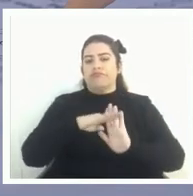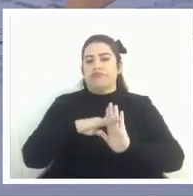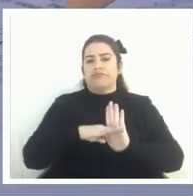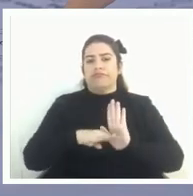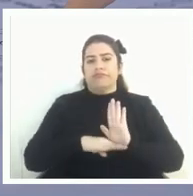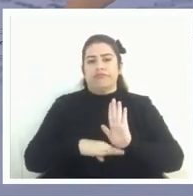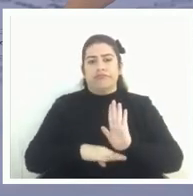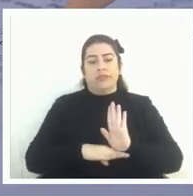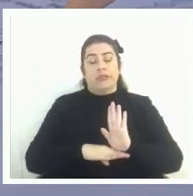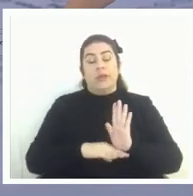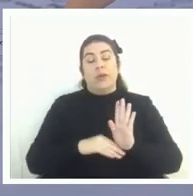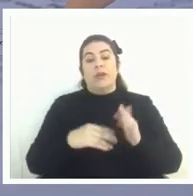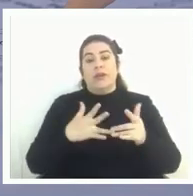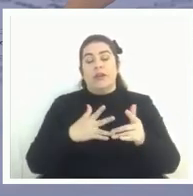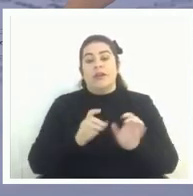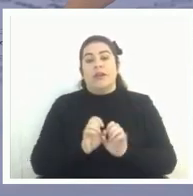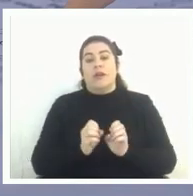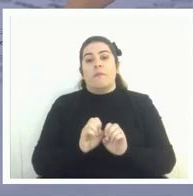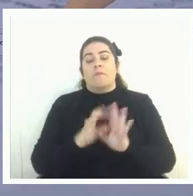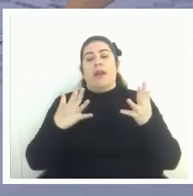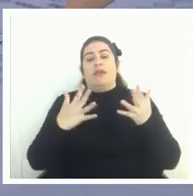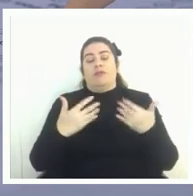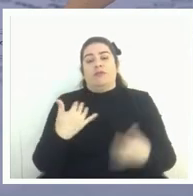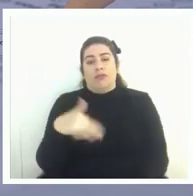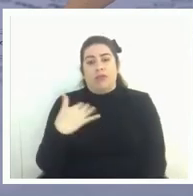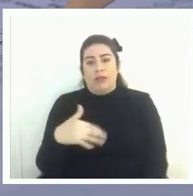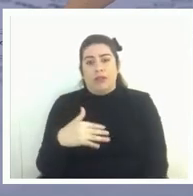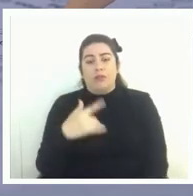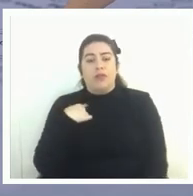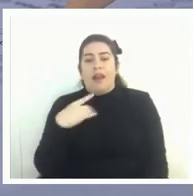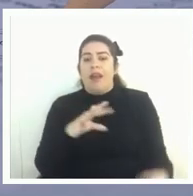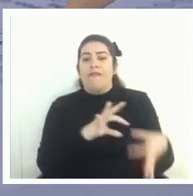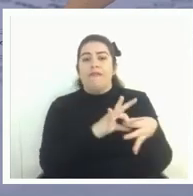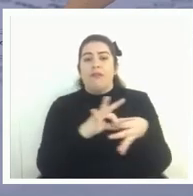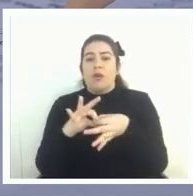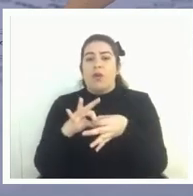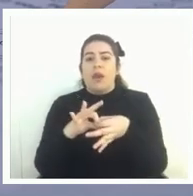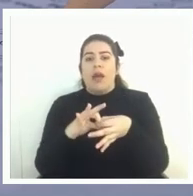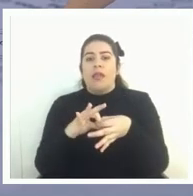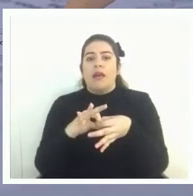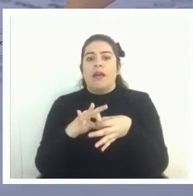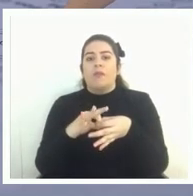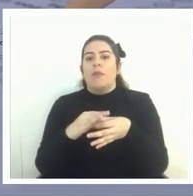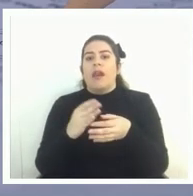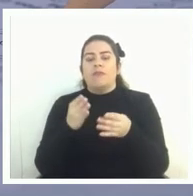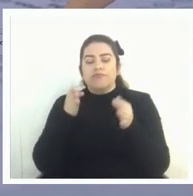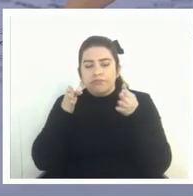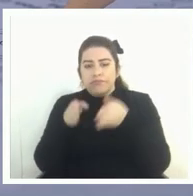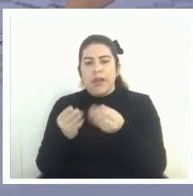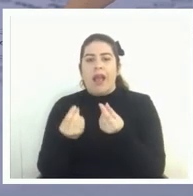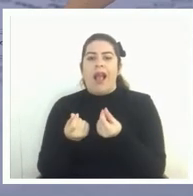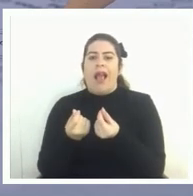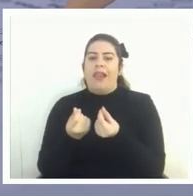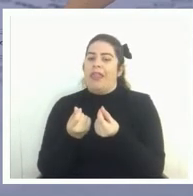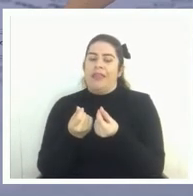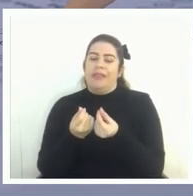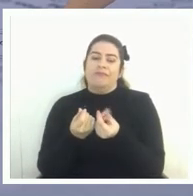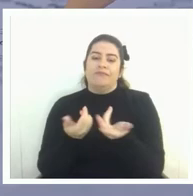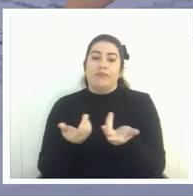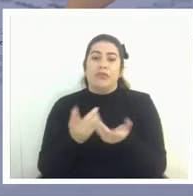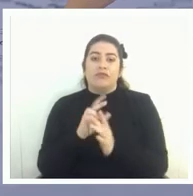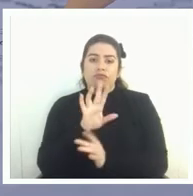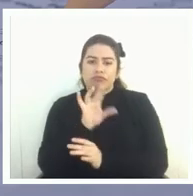consecuencias pero que no están directamente vinculadas con el aseguramiento de la calidad sin embargo encontré en las